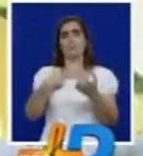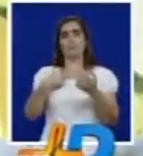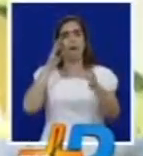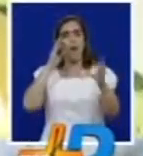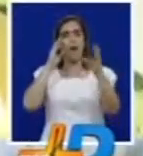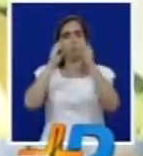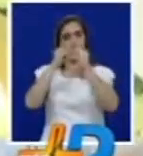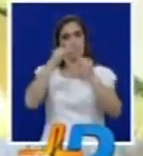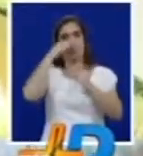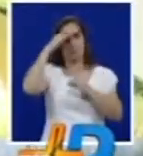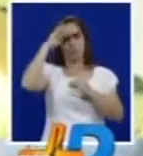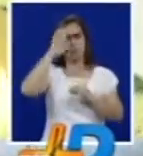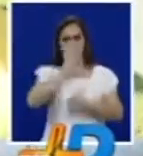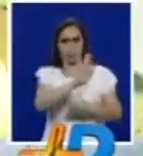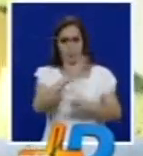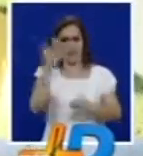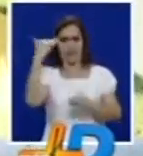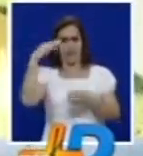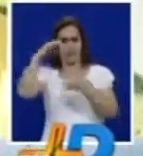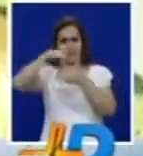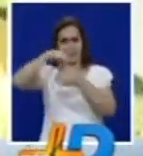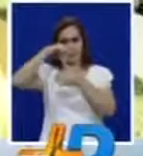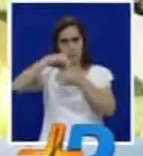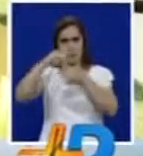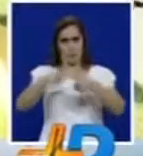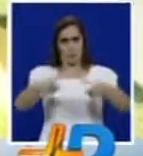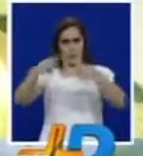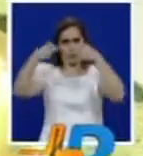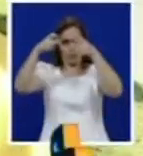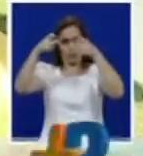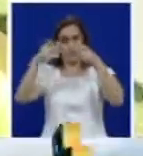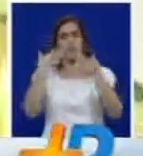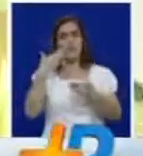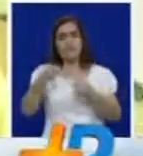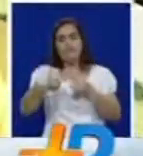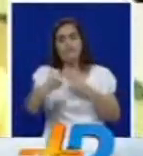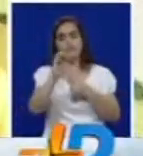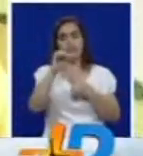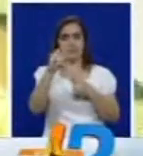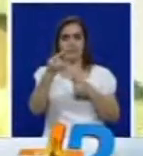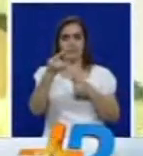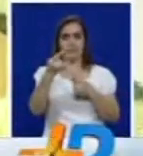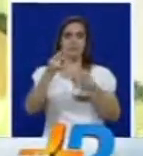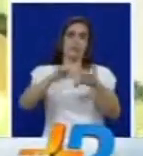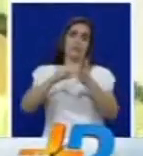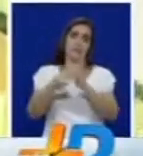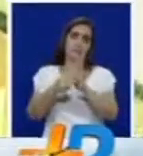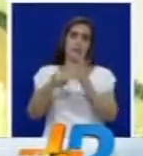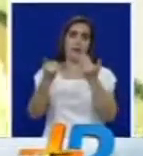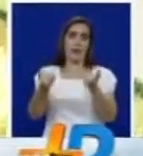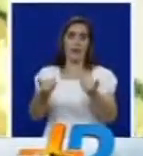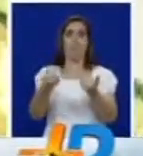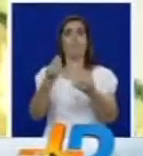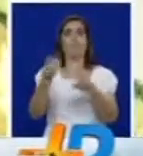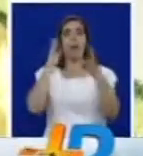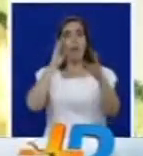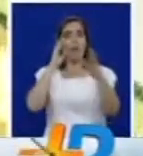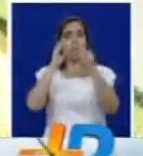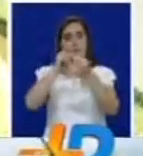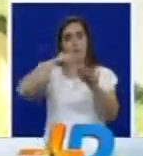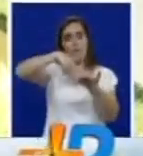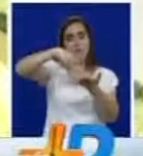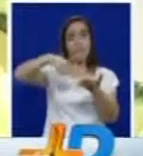acuerdos de La Habana en las elecciones para Congreso que son en marzo, eso significa que tendríamos que tener un acuerdo